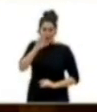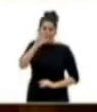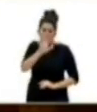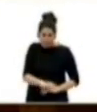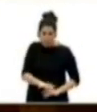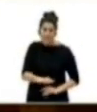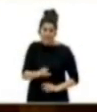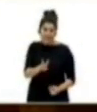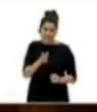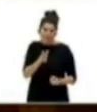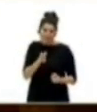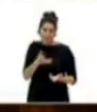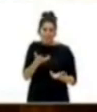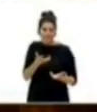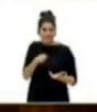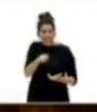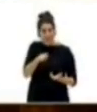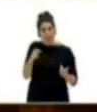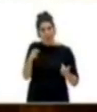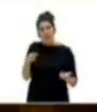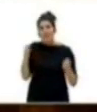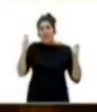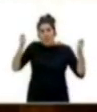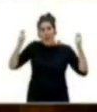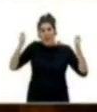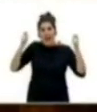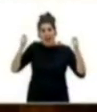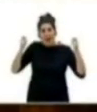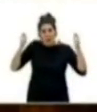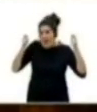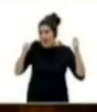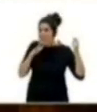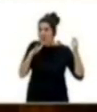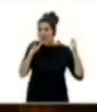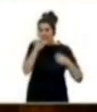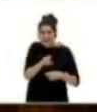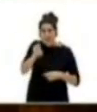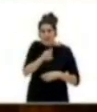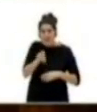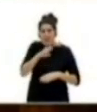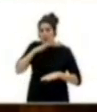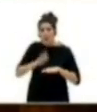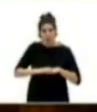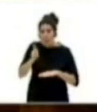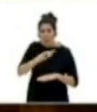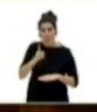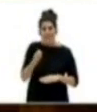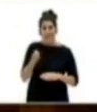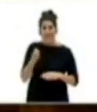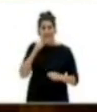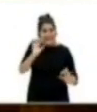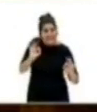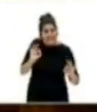de sus impuestos, están en huelga. Y están en huelga por reiterar los incumplimientos en la salud y seguridad laboral.